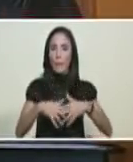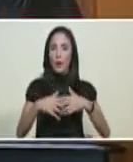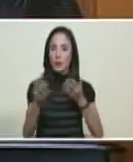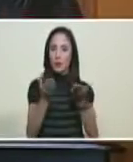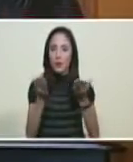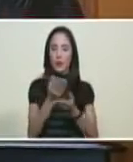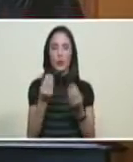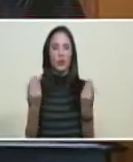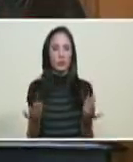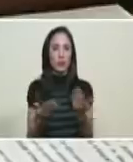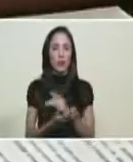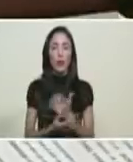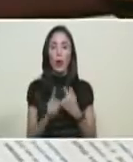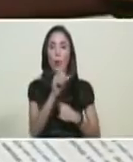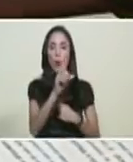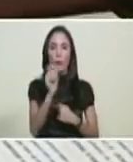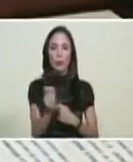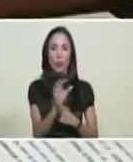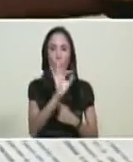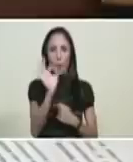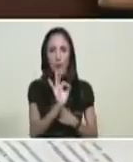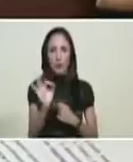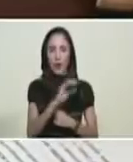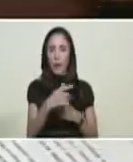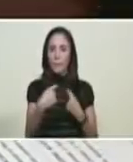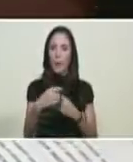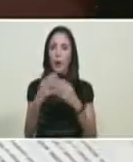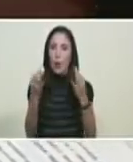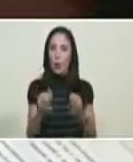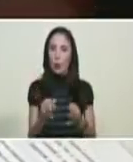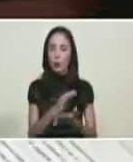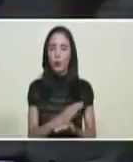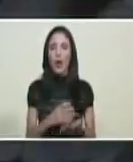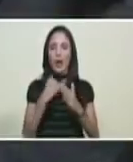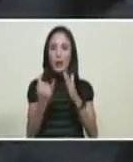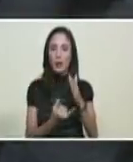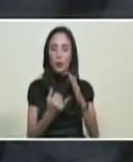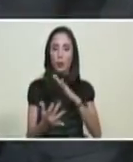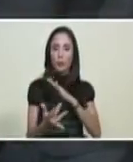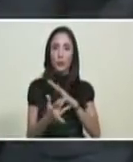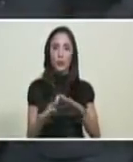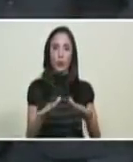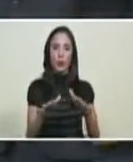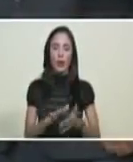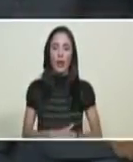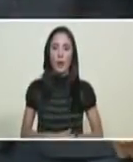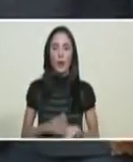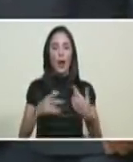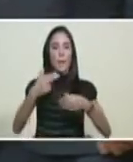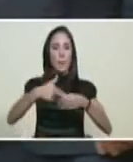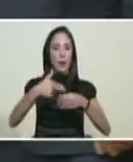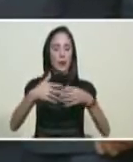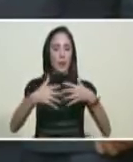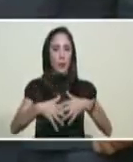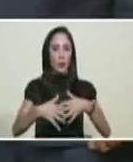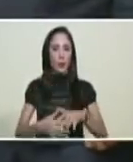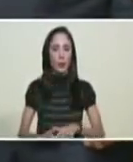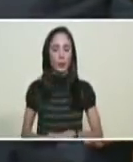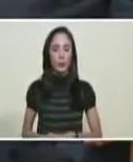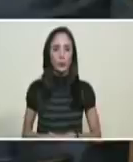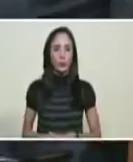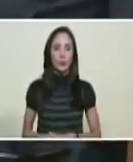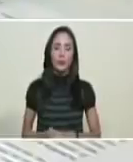aportará el 1% del monto de la tarifa al Instituto de Tecnología Venezolana para el Petróleo, INTEBEP,